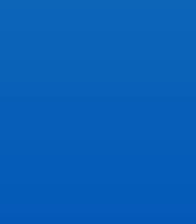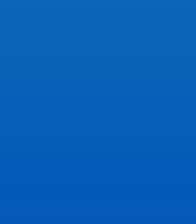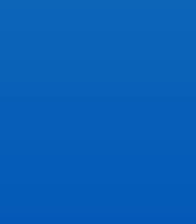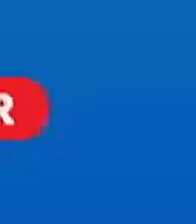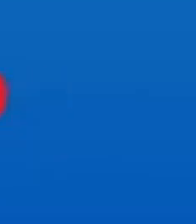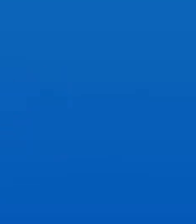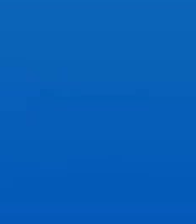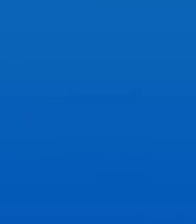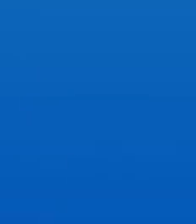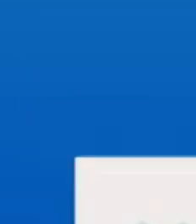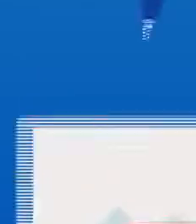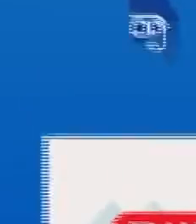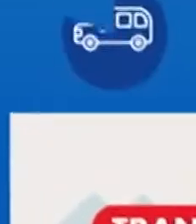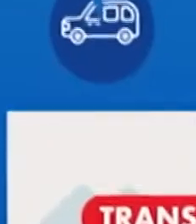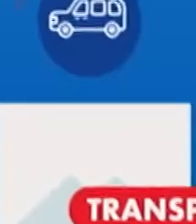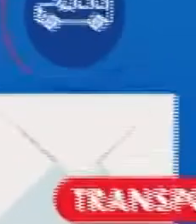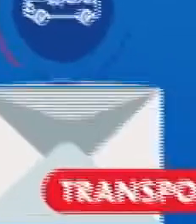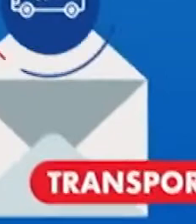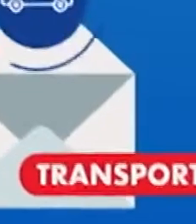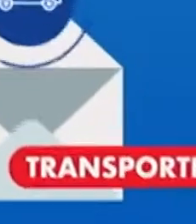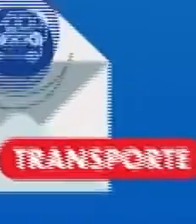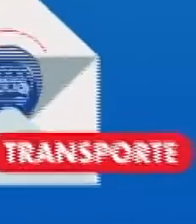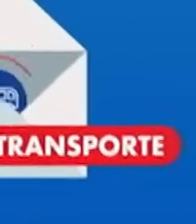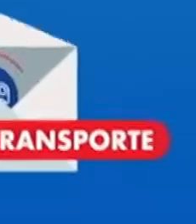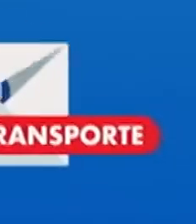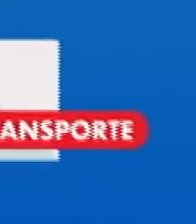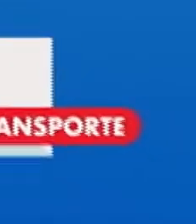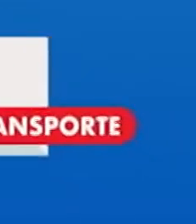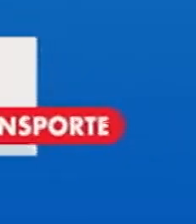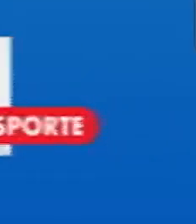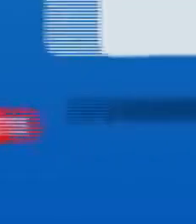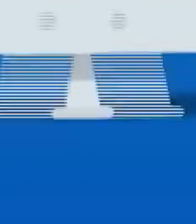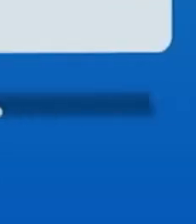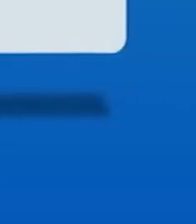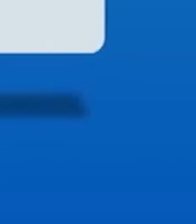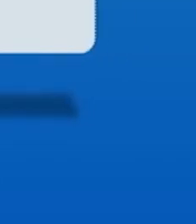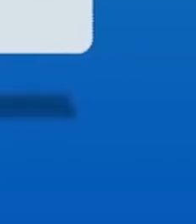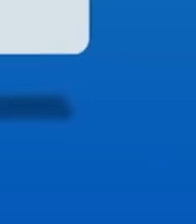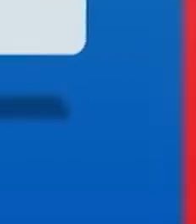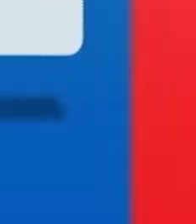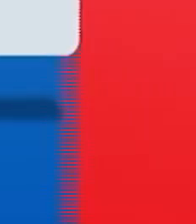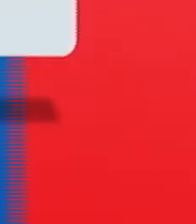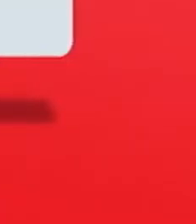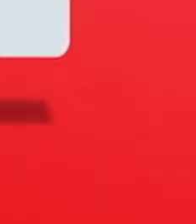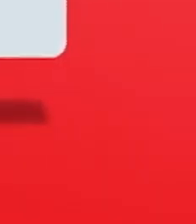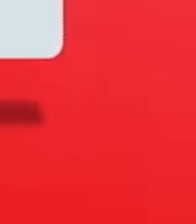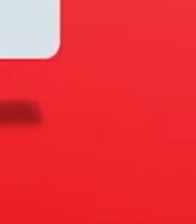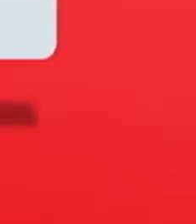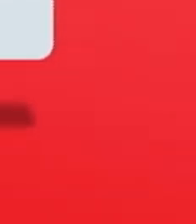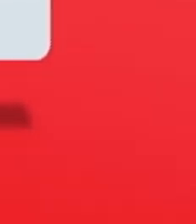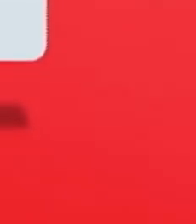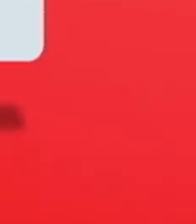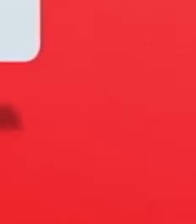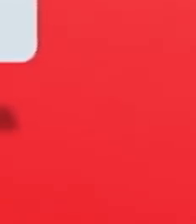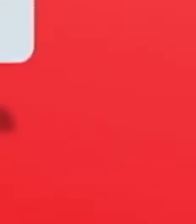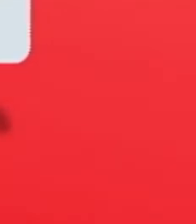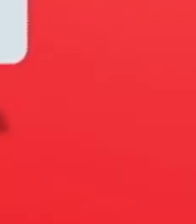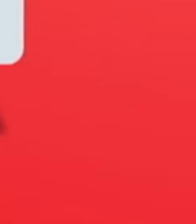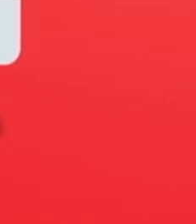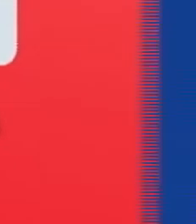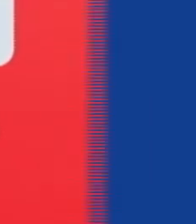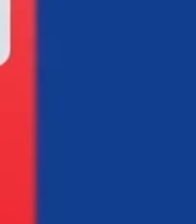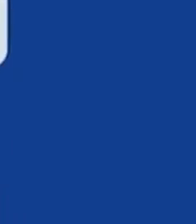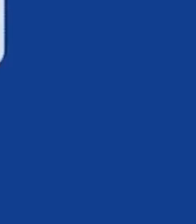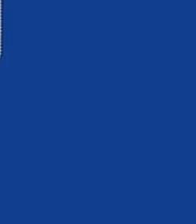El Banco de Costa Rica le ayuda a organizar su dinero al permitirle programar la carga automática de sus sobres electrónicos en